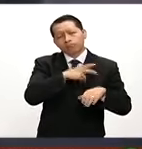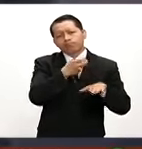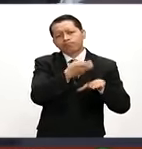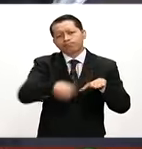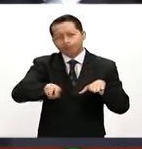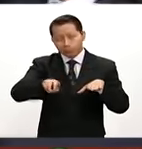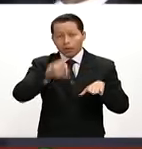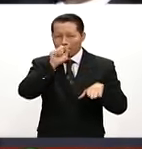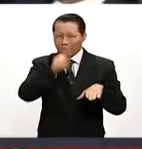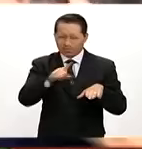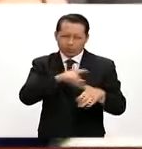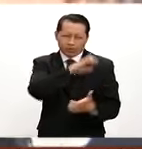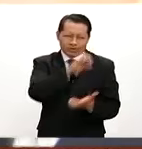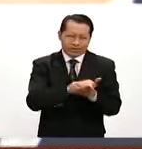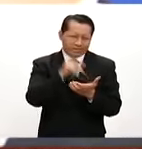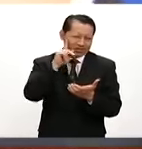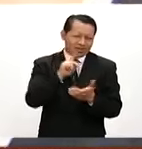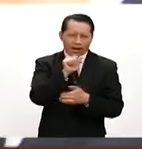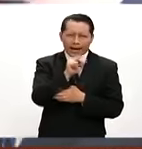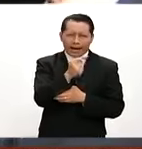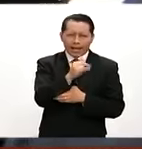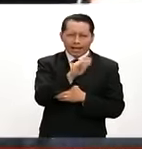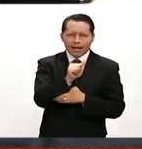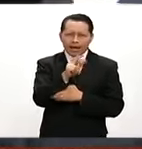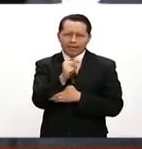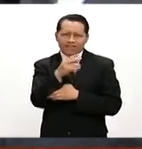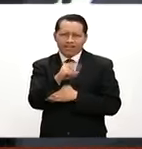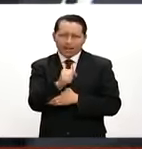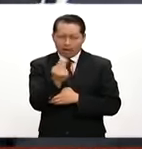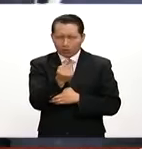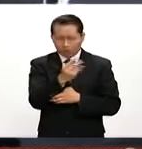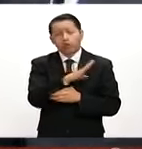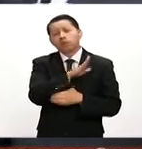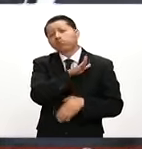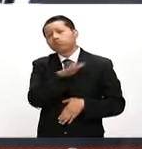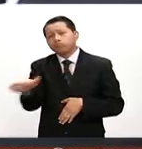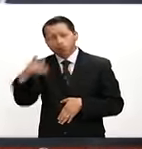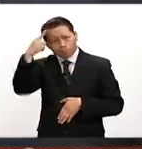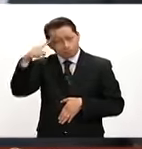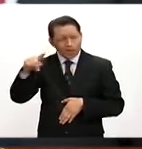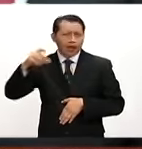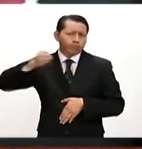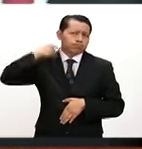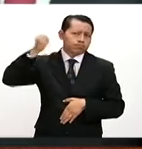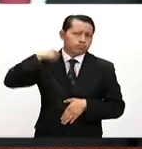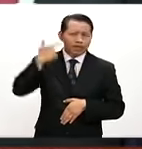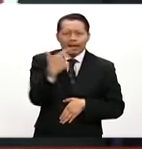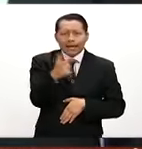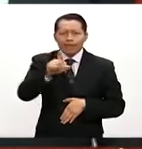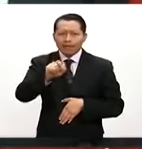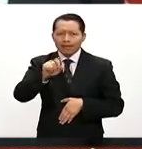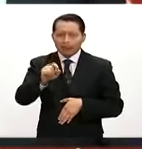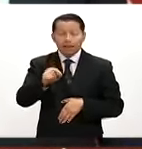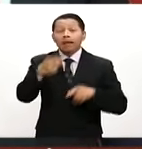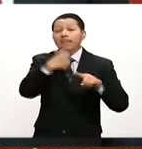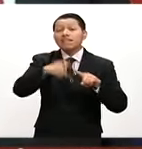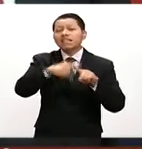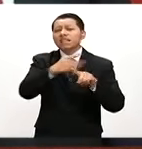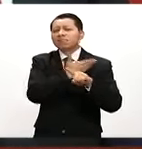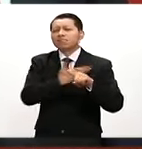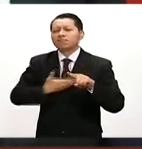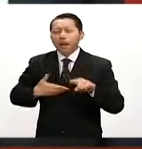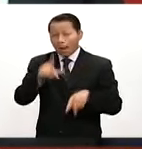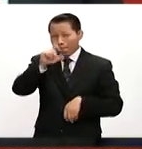aeropuerto internacional de Hangzhou, China, en donde se realiza la cumbre de líderes del G-20. Los jefes de Estado y de gobierno de las 20